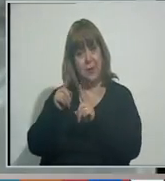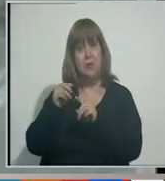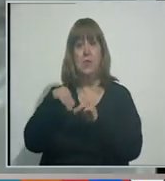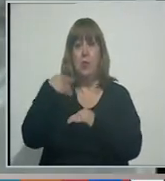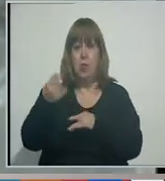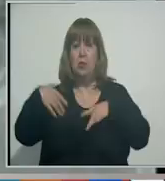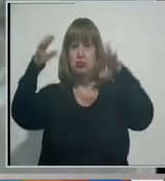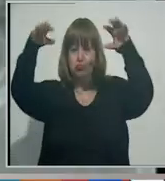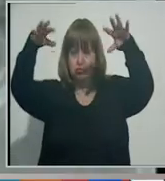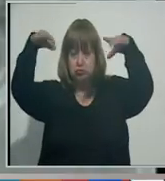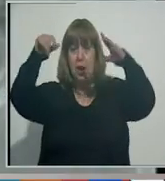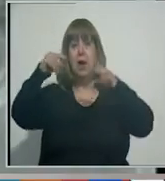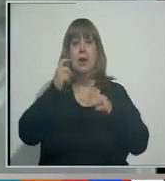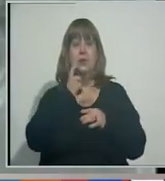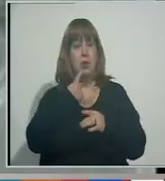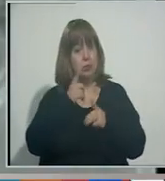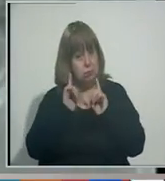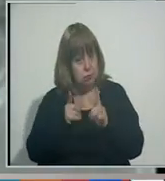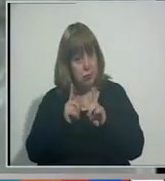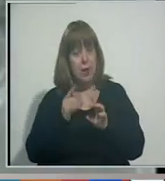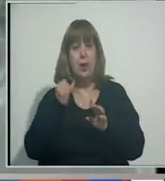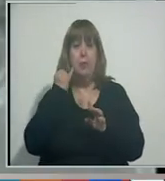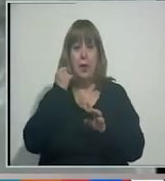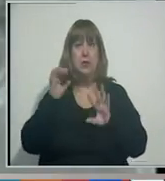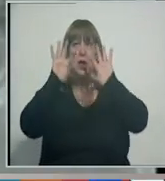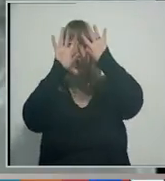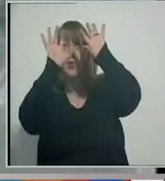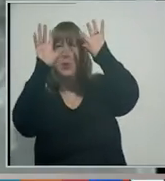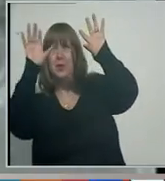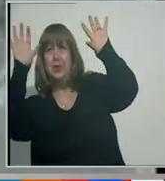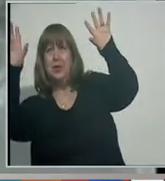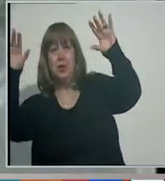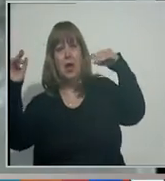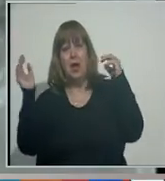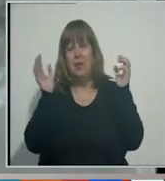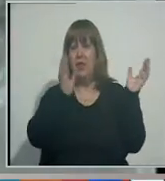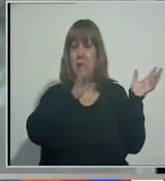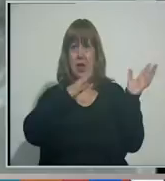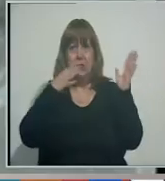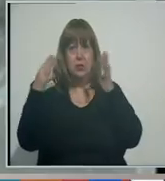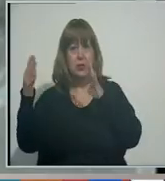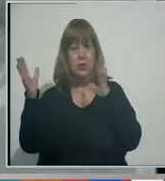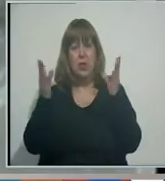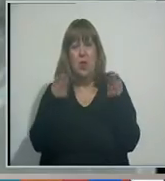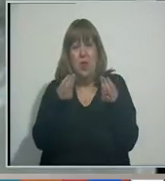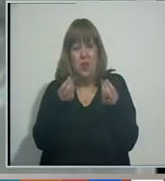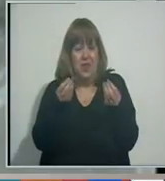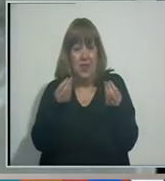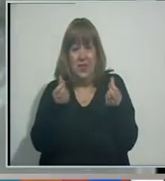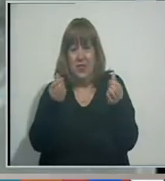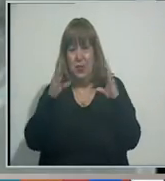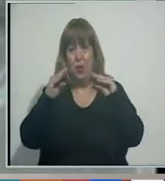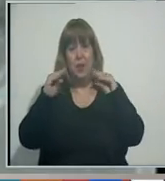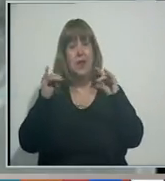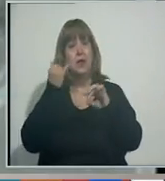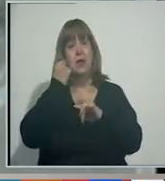intermitentes en la capital, Puntana, pero hay abundante nubosidad, con aire muy húmedo. ¿Y qué es lo